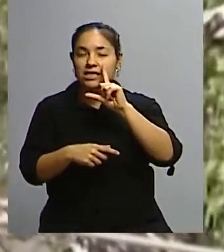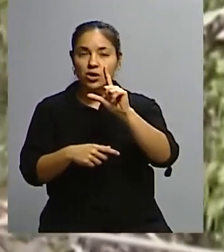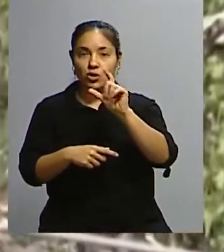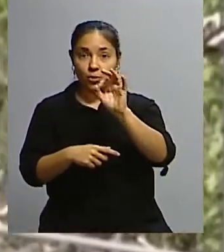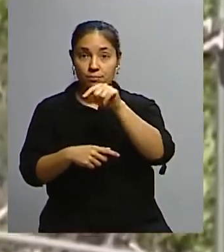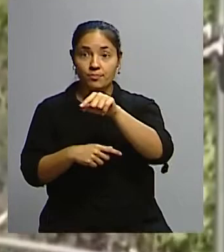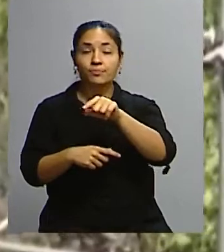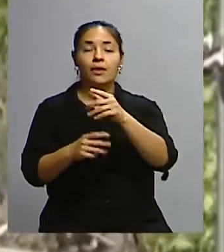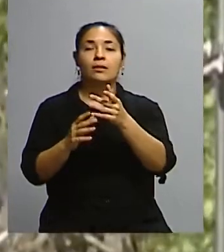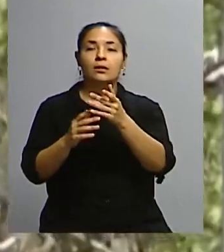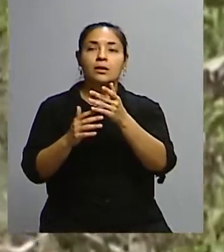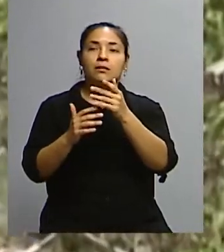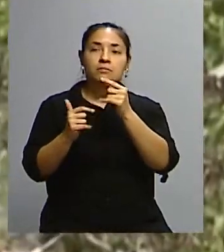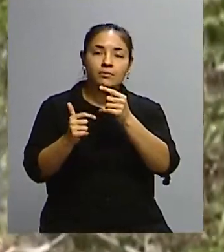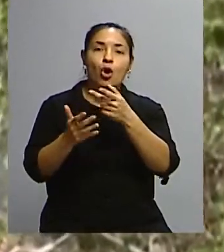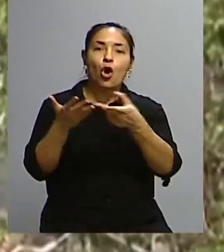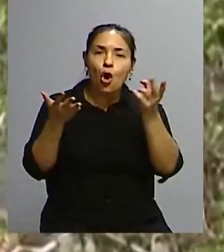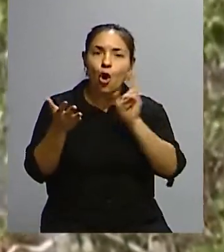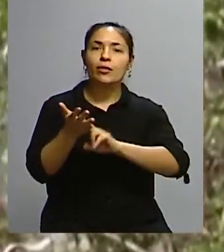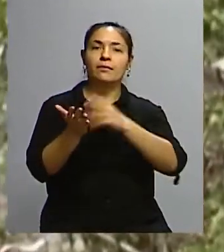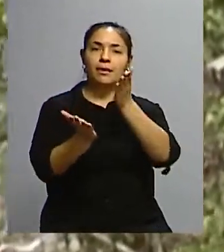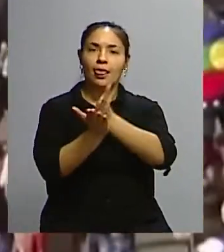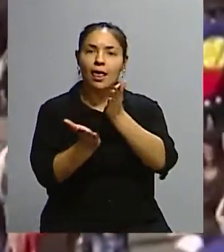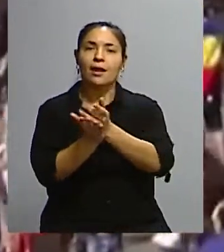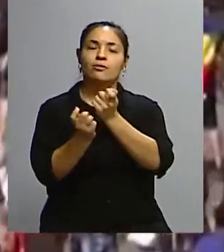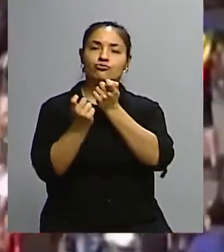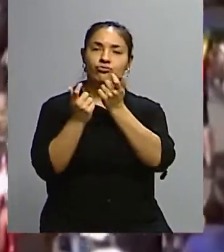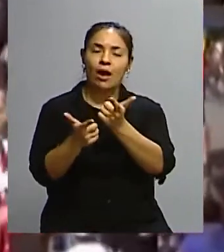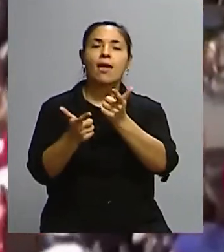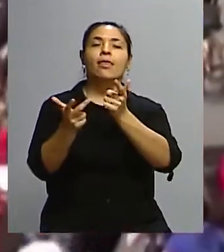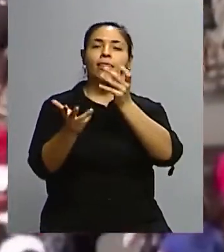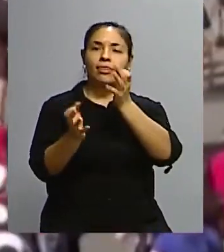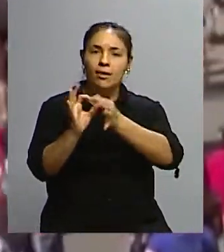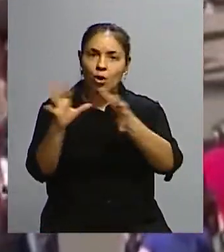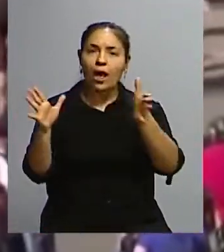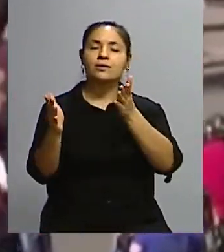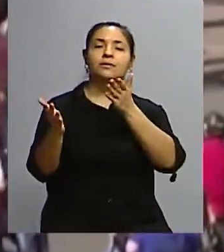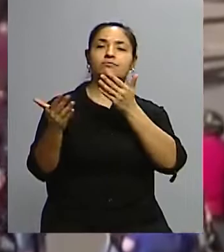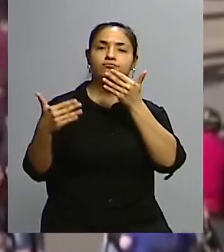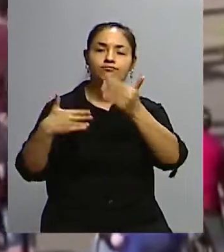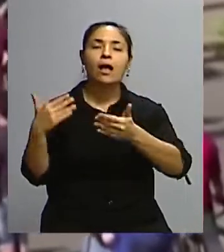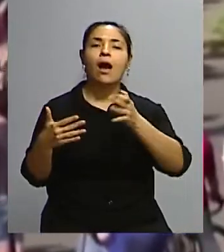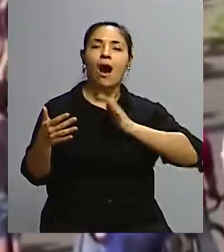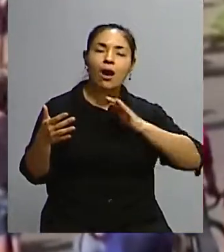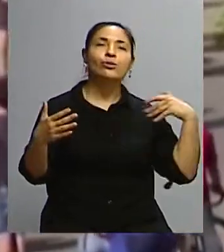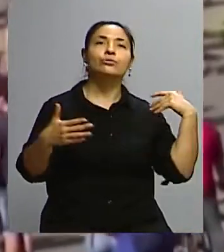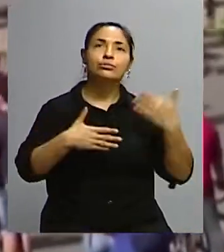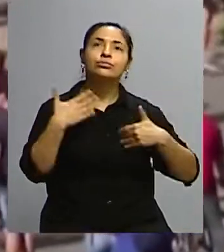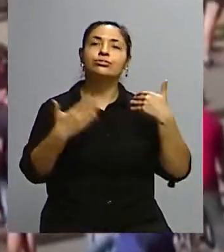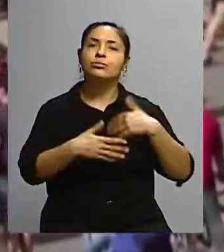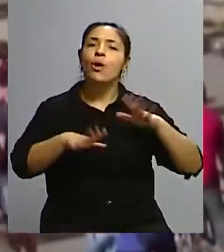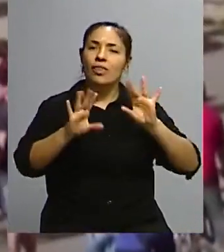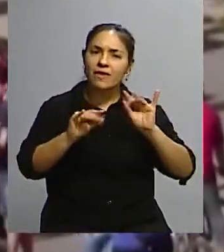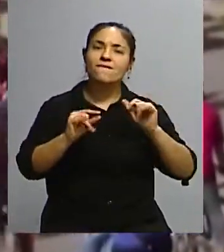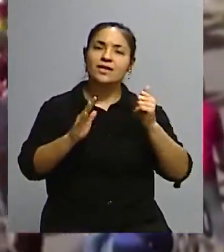devolver un poco el Estado de Derecho y esta democracia que ha sido muy difícil de construir en estas